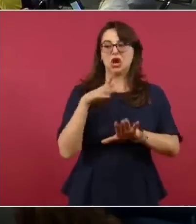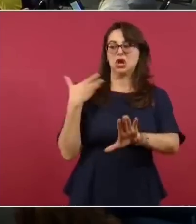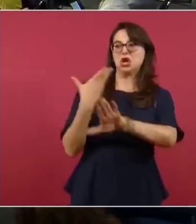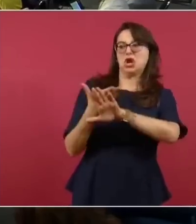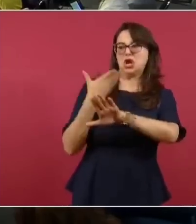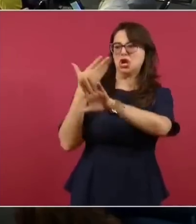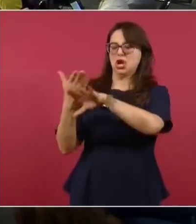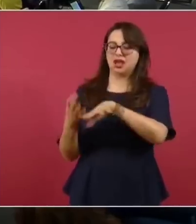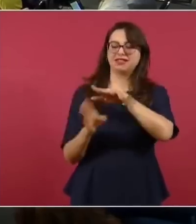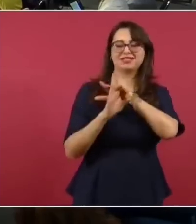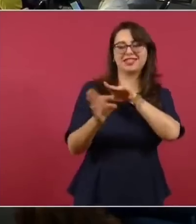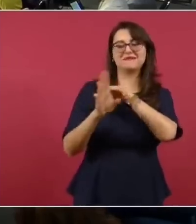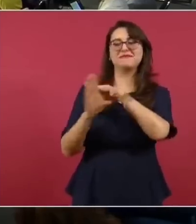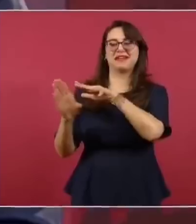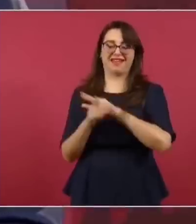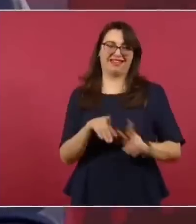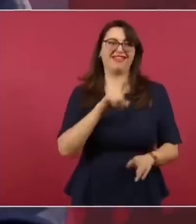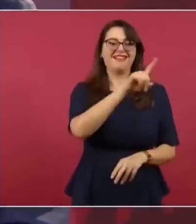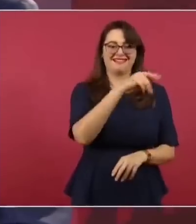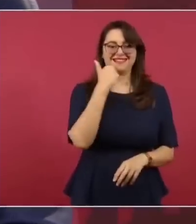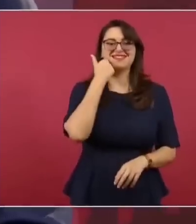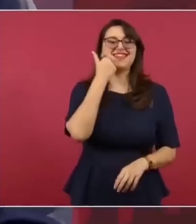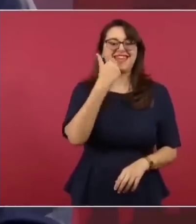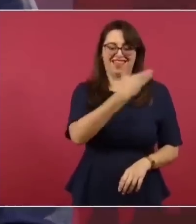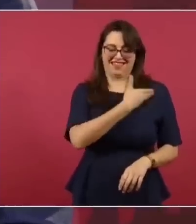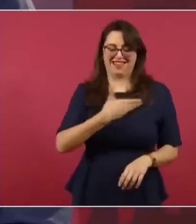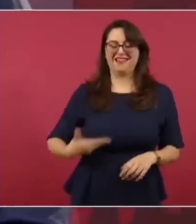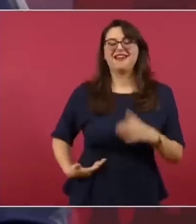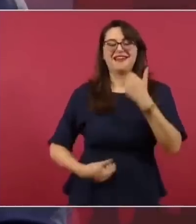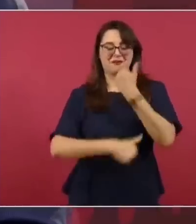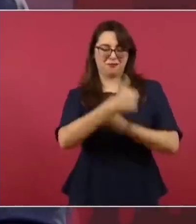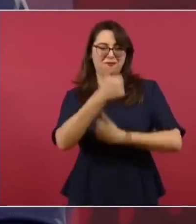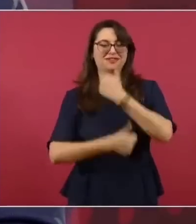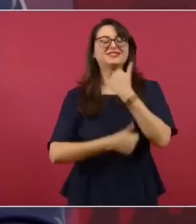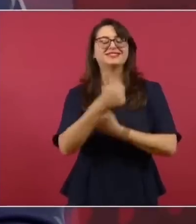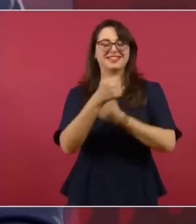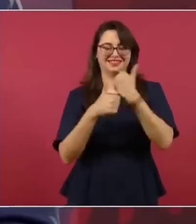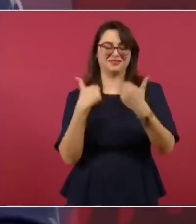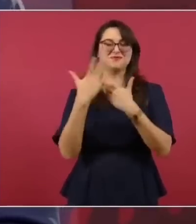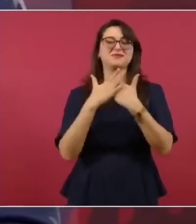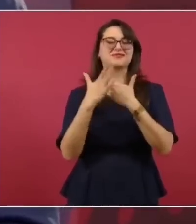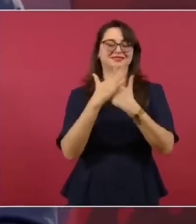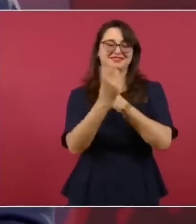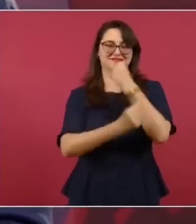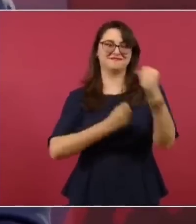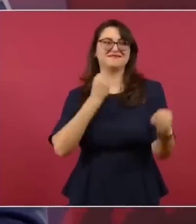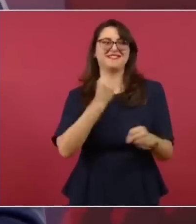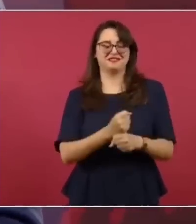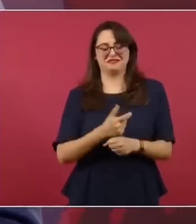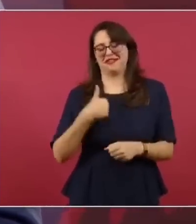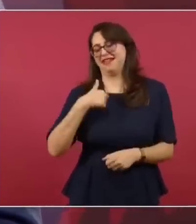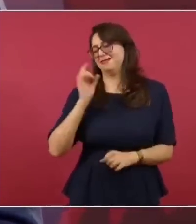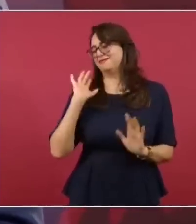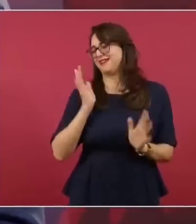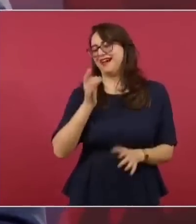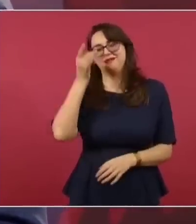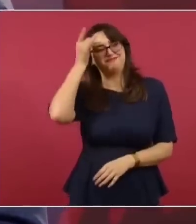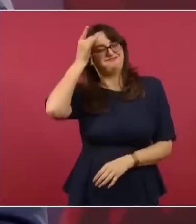ser el candidato del Partido Republicano, entonces ayer ya se destapó.